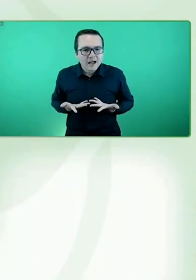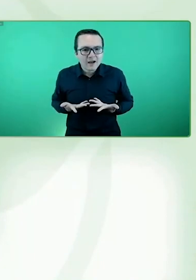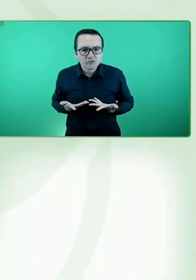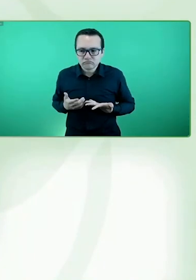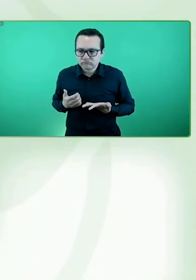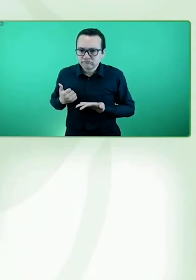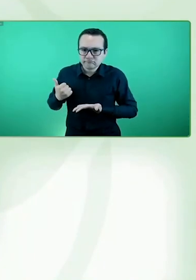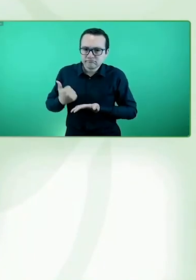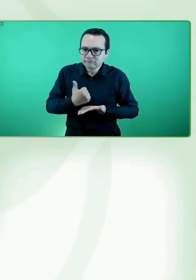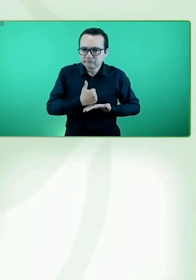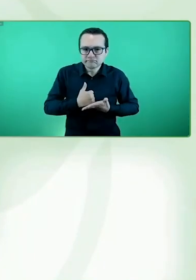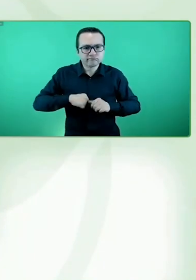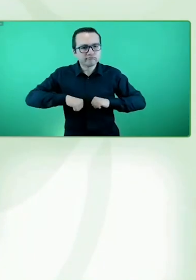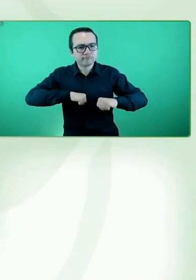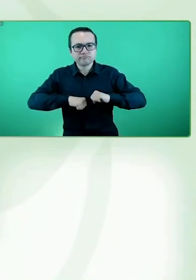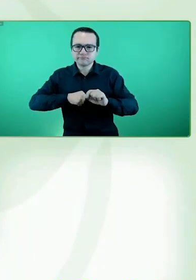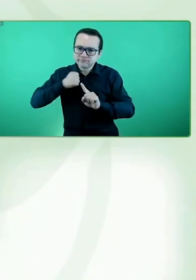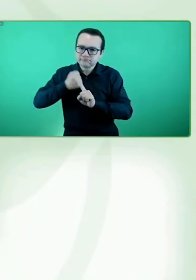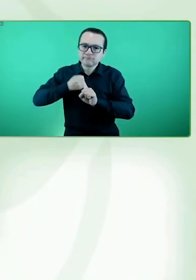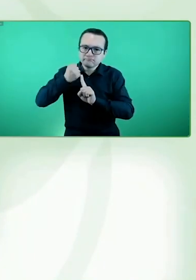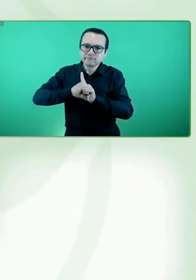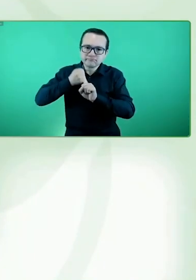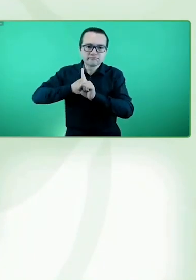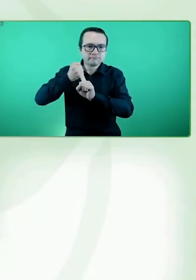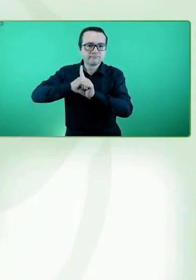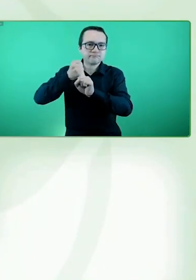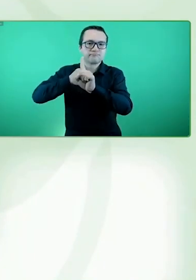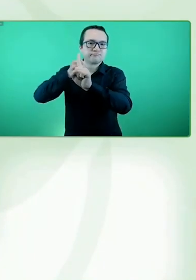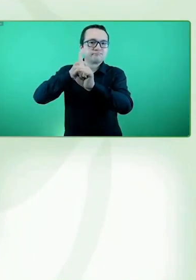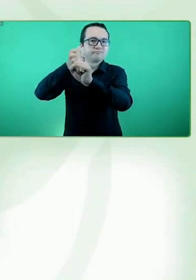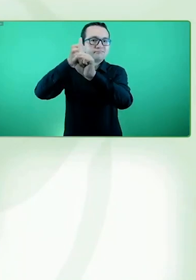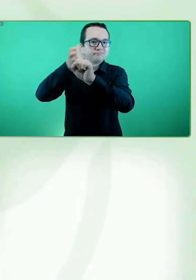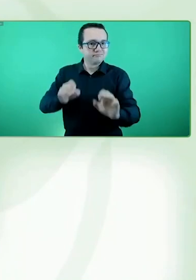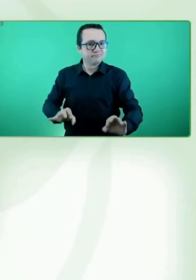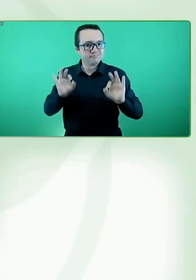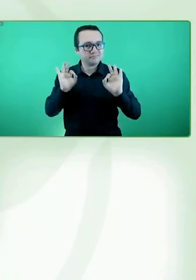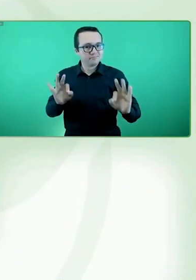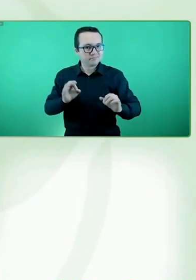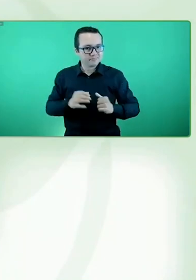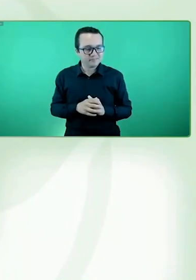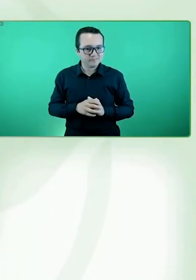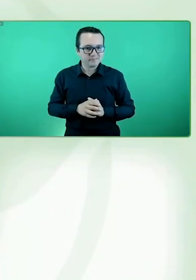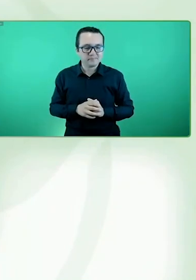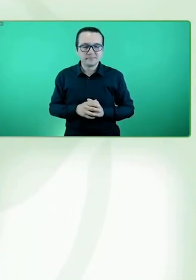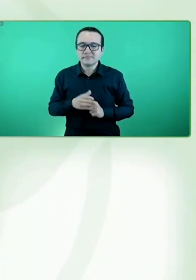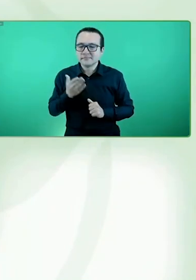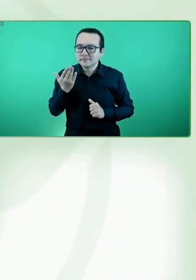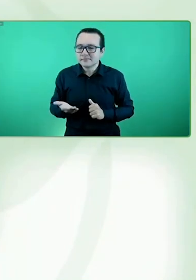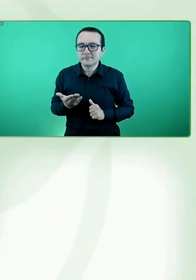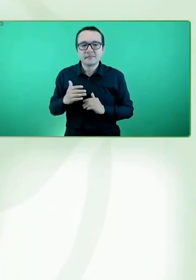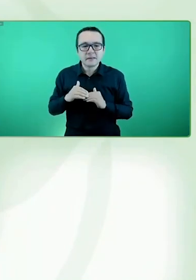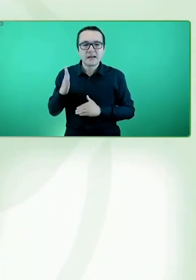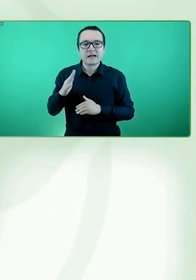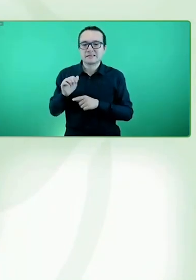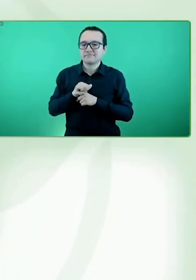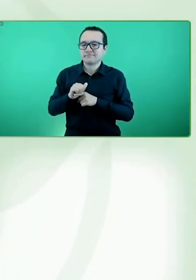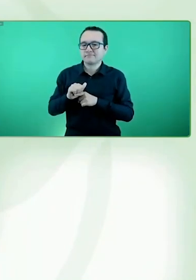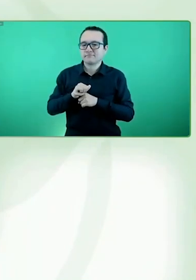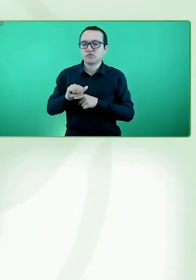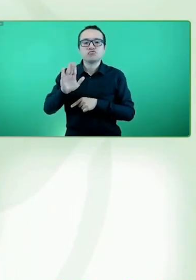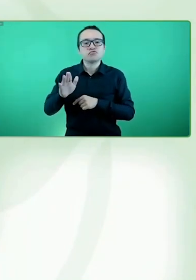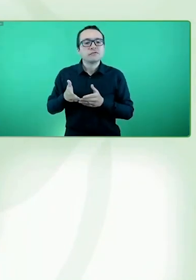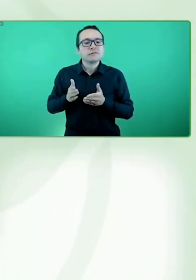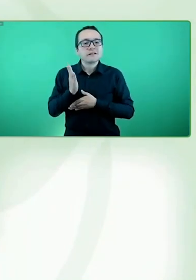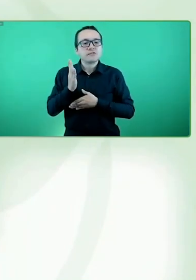participación política desde todo punto de vista, pero muy particularmente en el ejercicio de los derechos políticos, se pueda